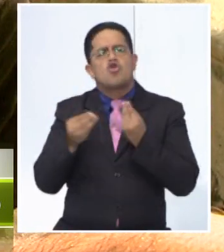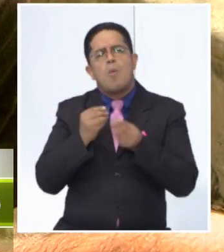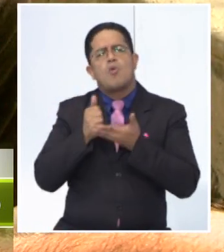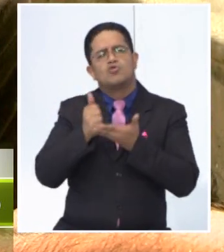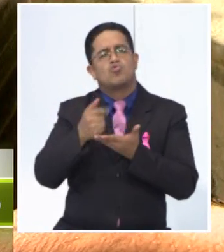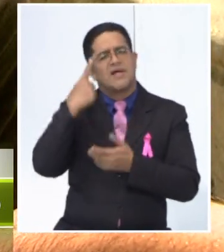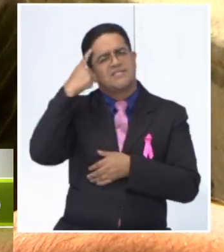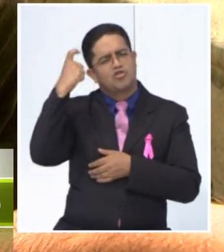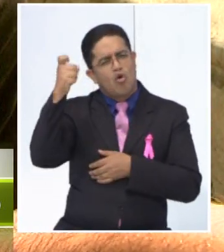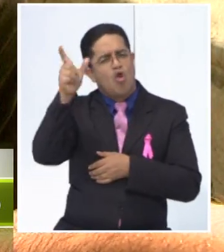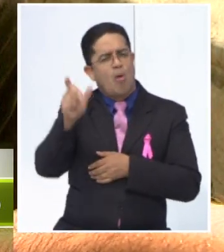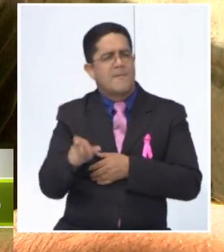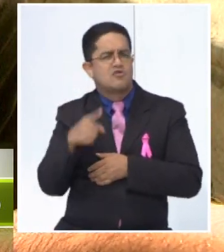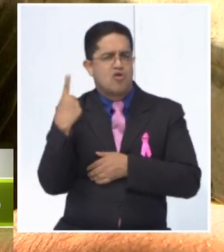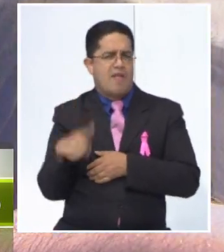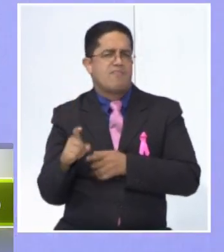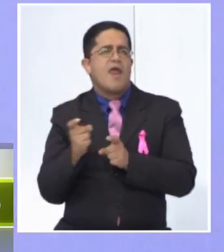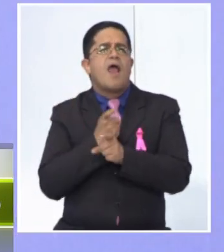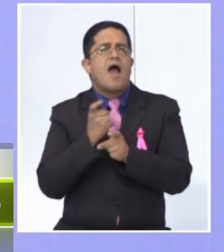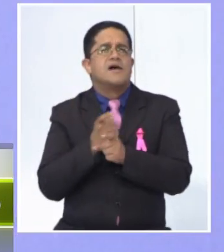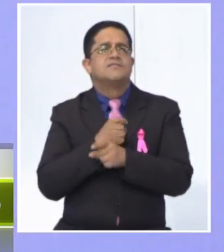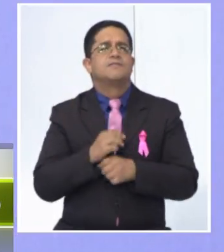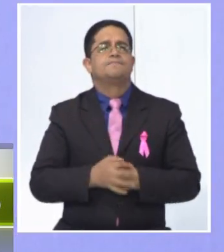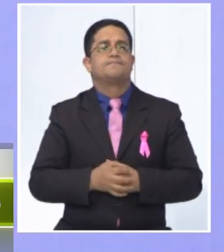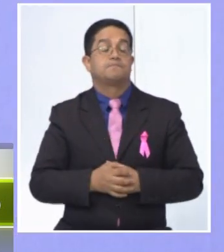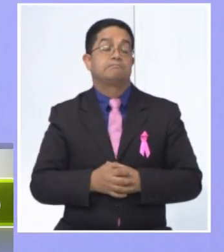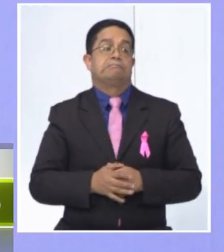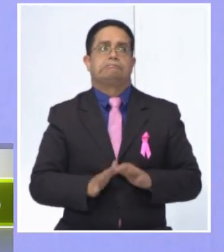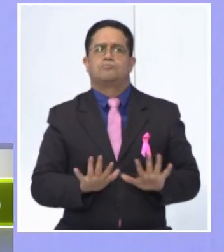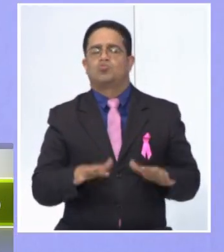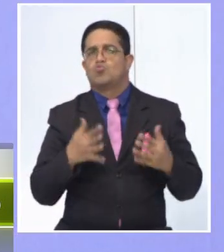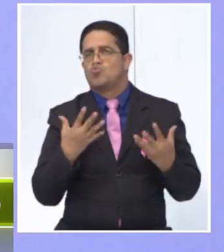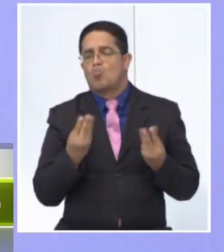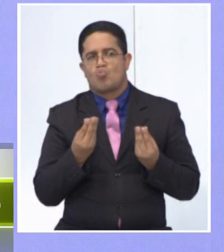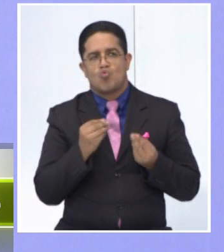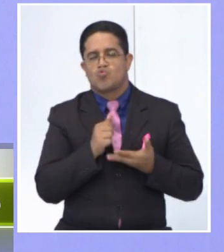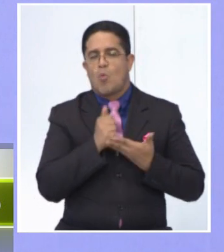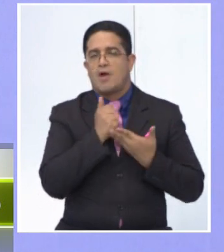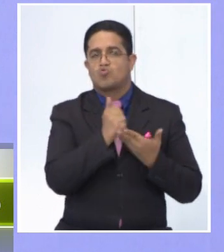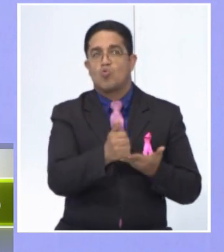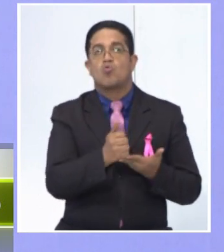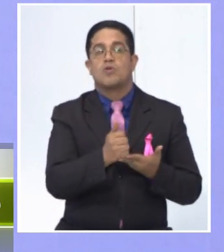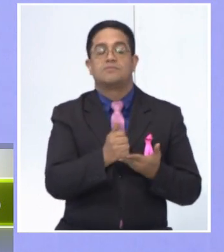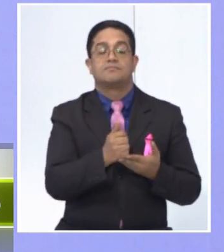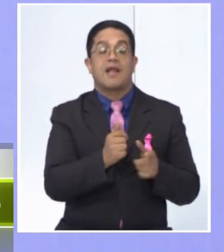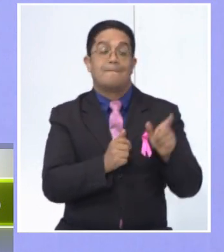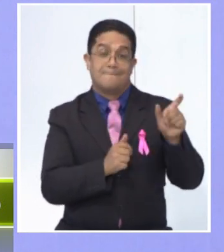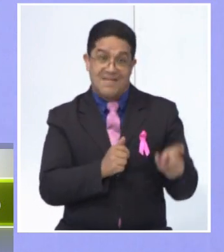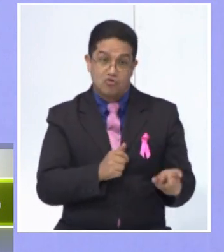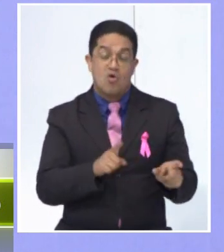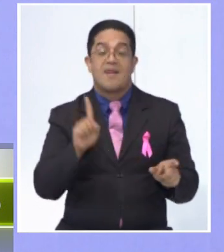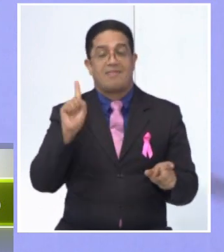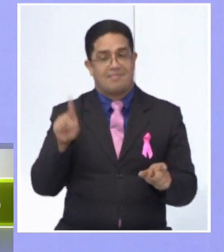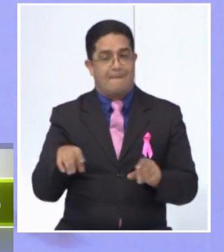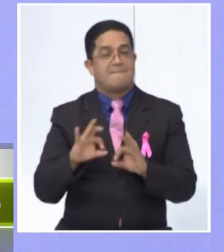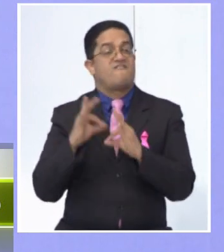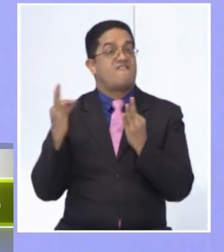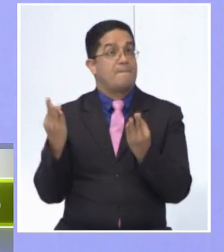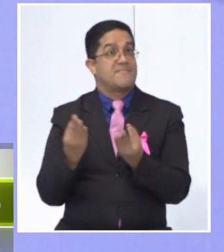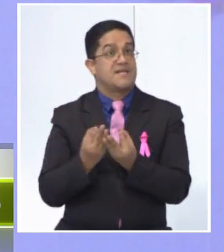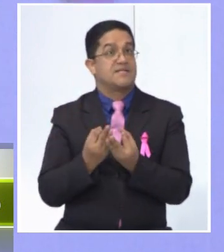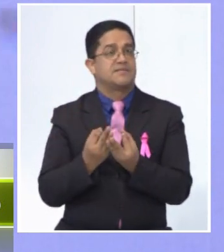pacientes con cáncer? Ok. Bueno, hay muchos aportes, tanto para el paciente como para la familia.